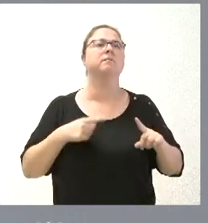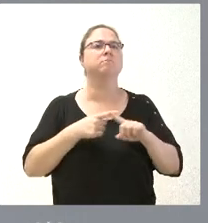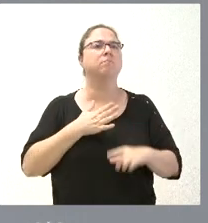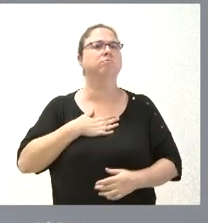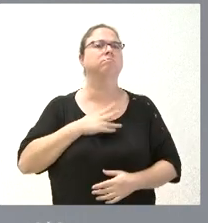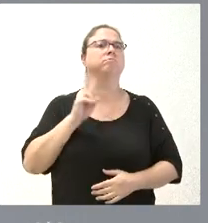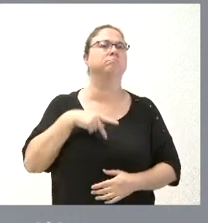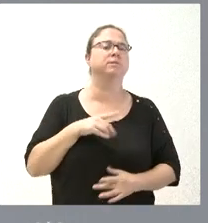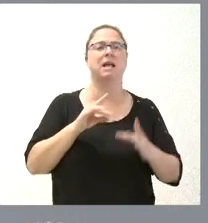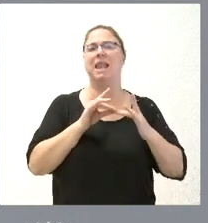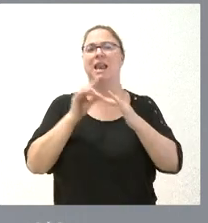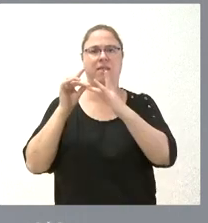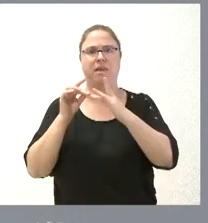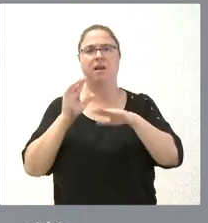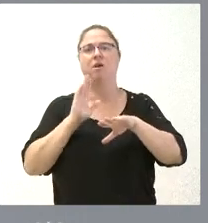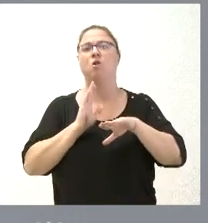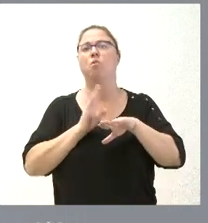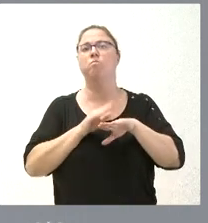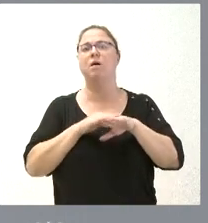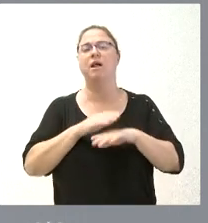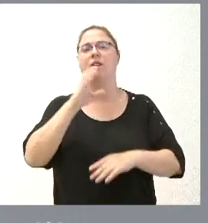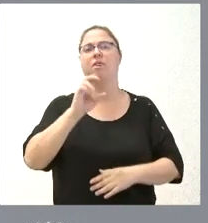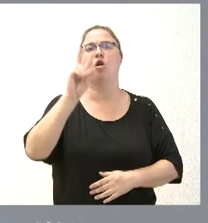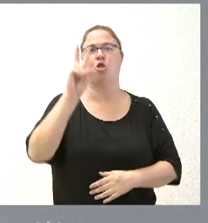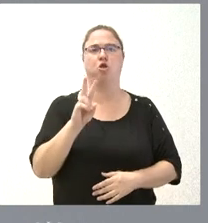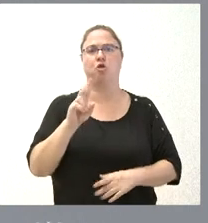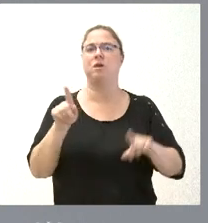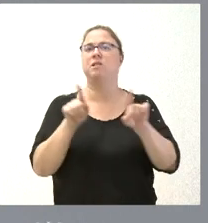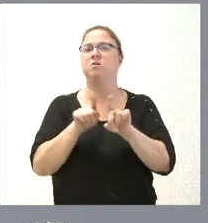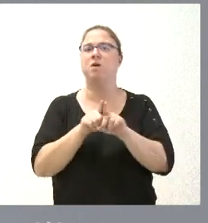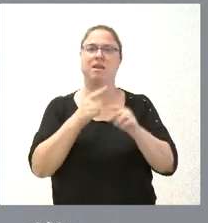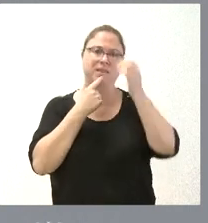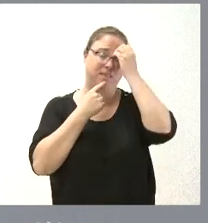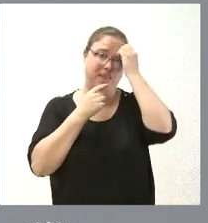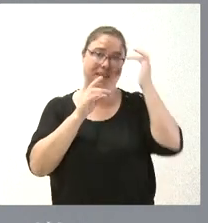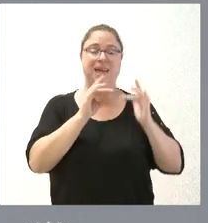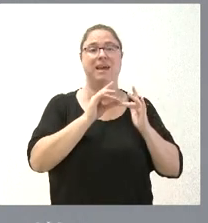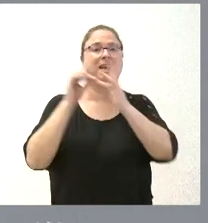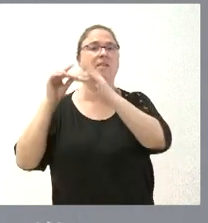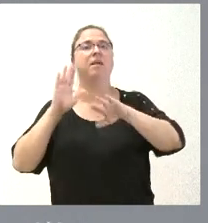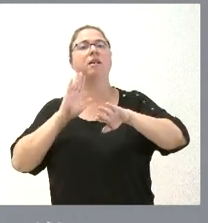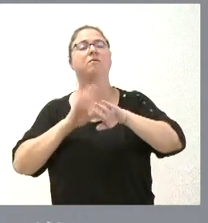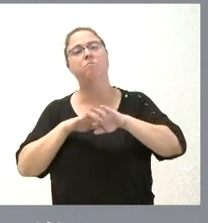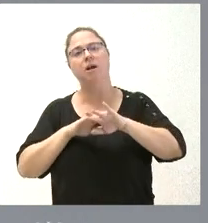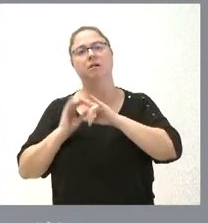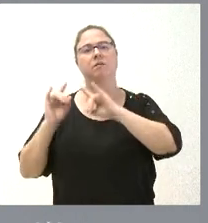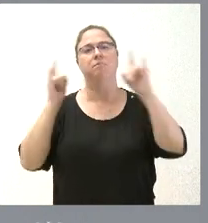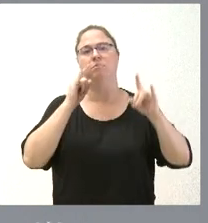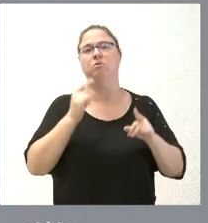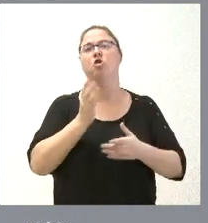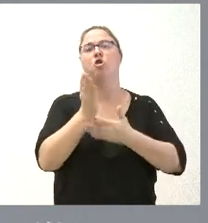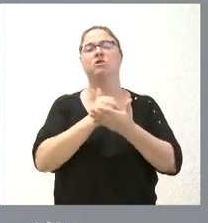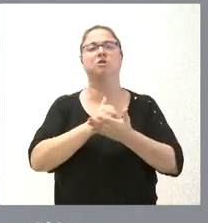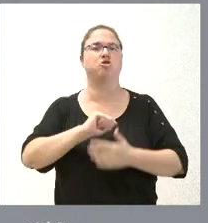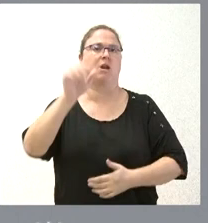los número unos en absorción de CO2 como refleja también nuestro liderazgo en superficie forestal dentro del contexto